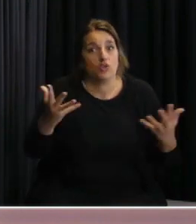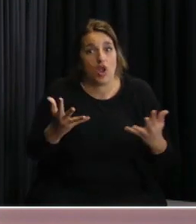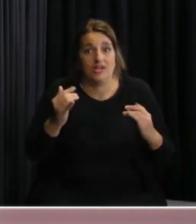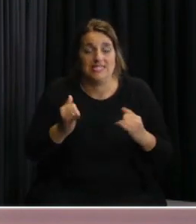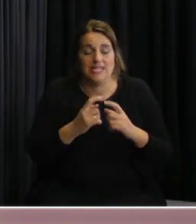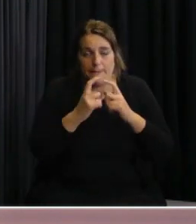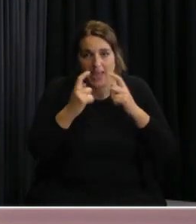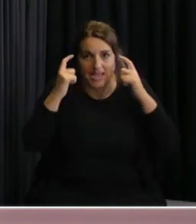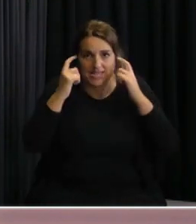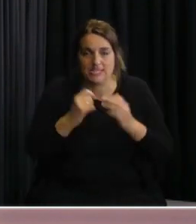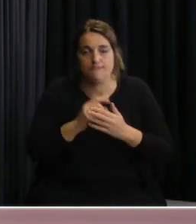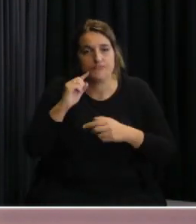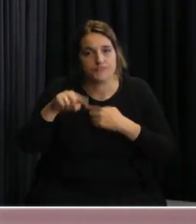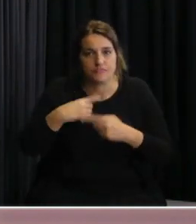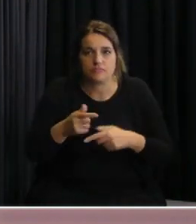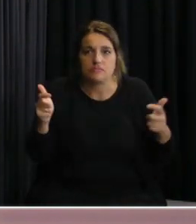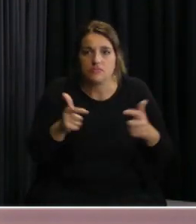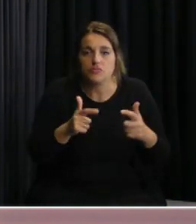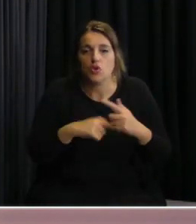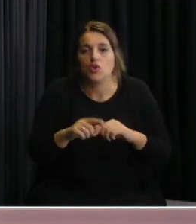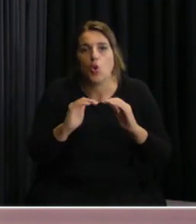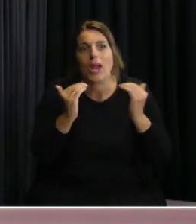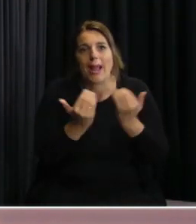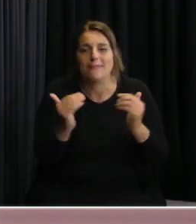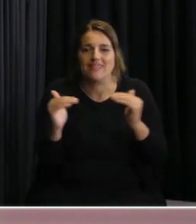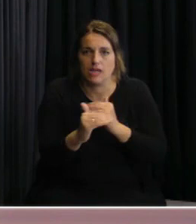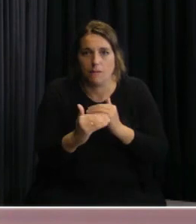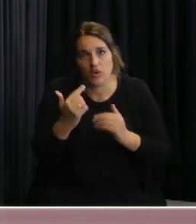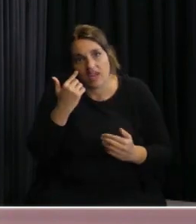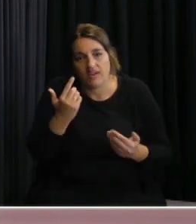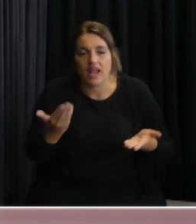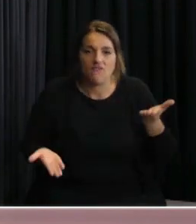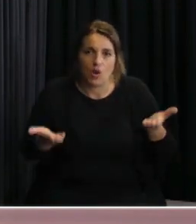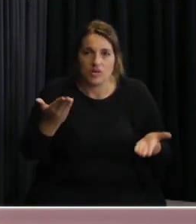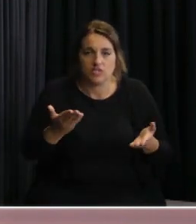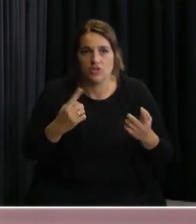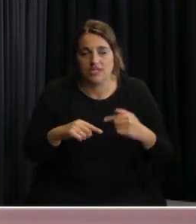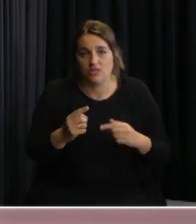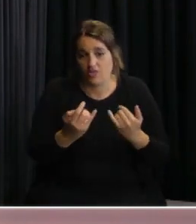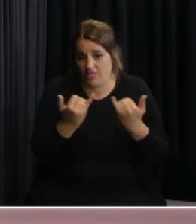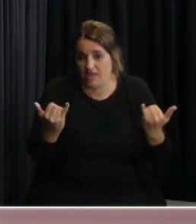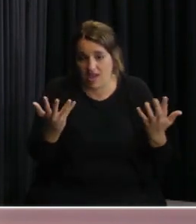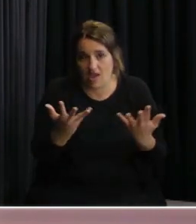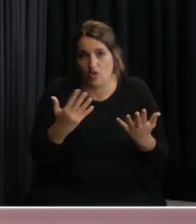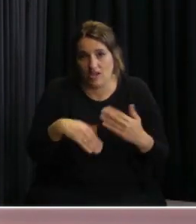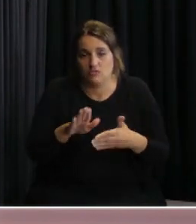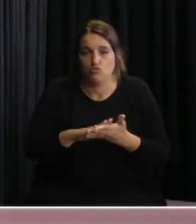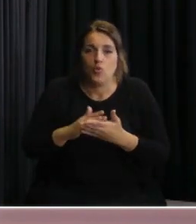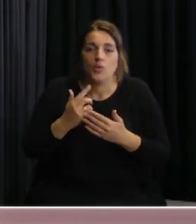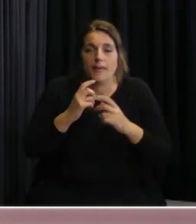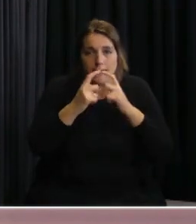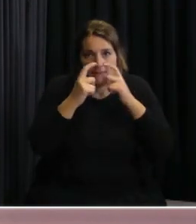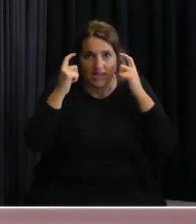las mascarillas mañana vamos a reunir con la cámara de transporte haciendo una evaluación de estos primeros días de uso de las mascarillas